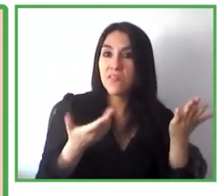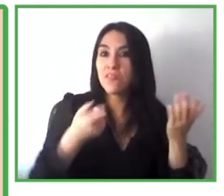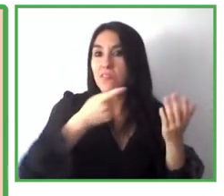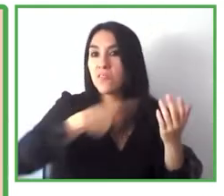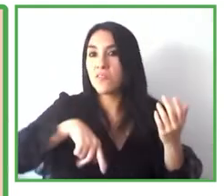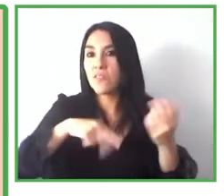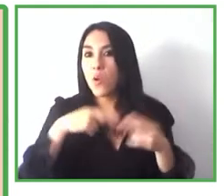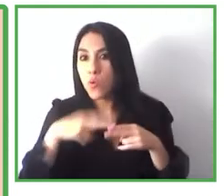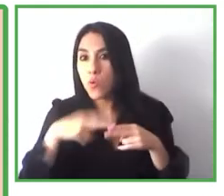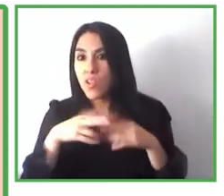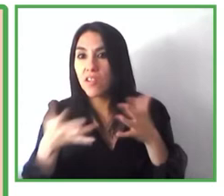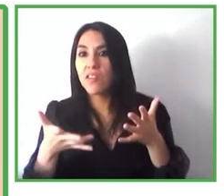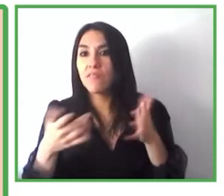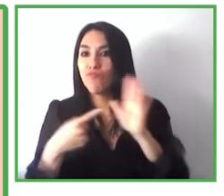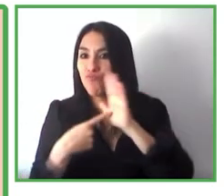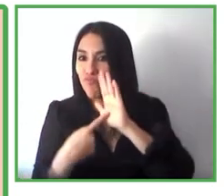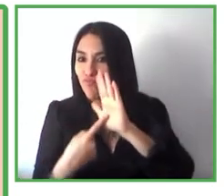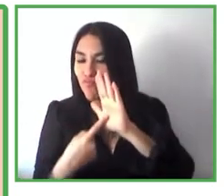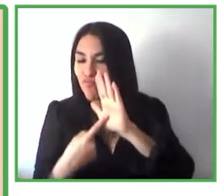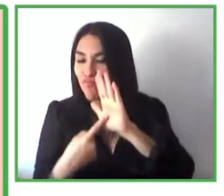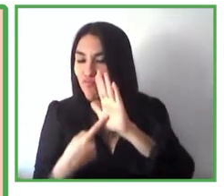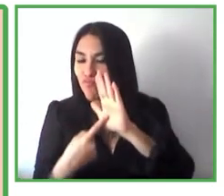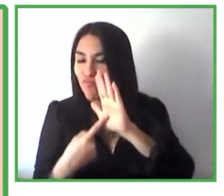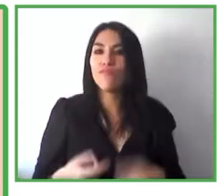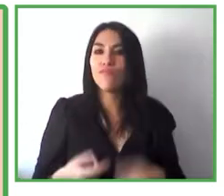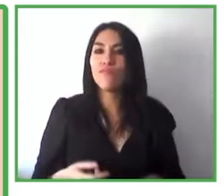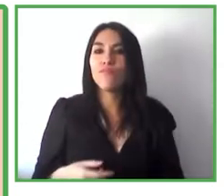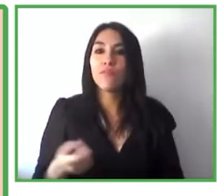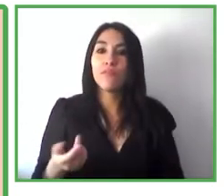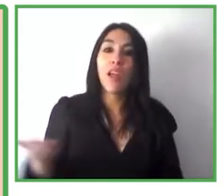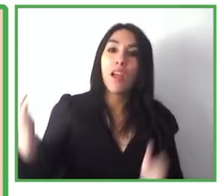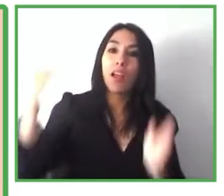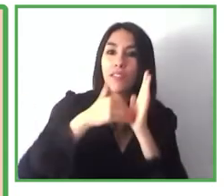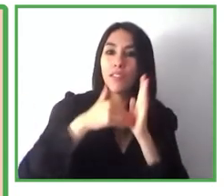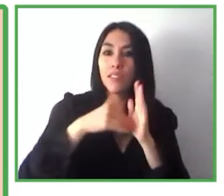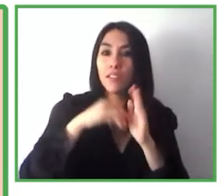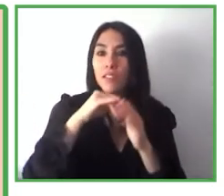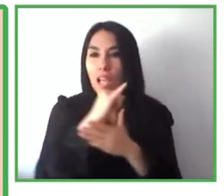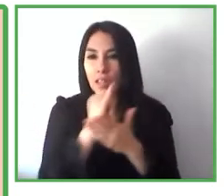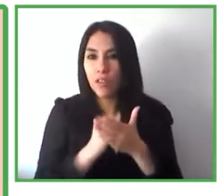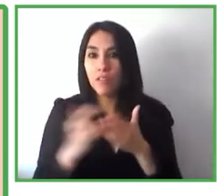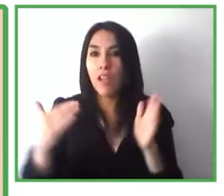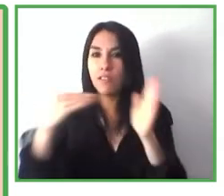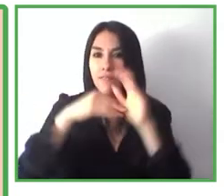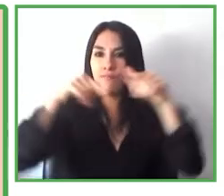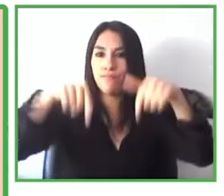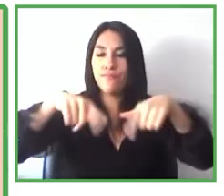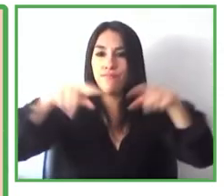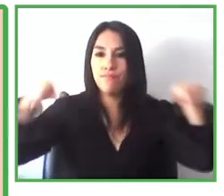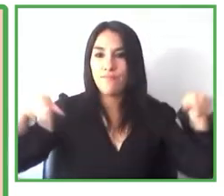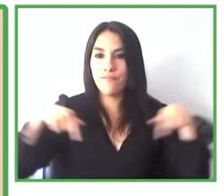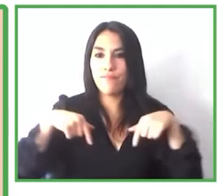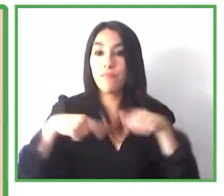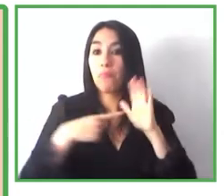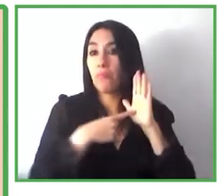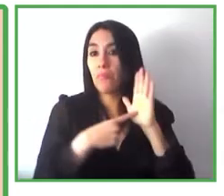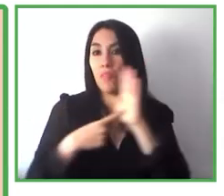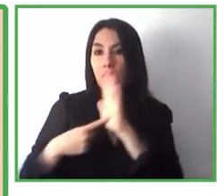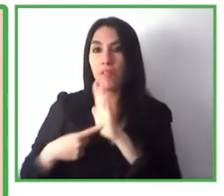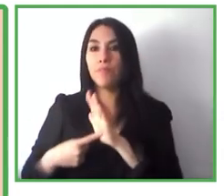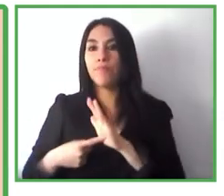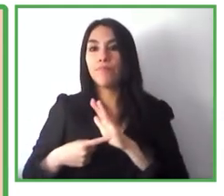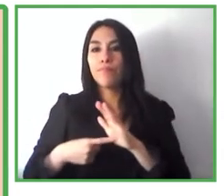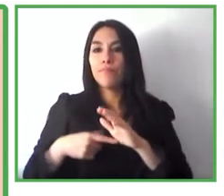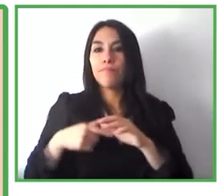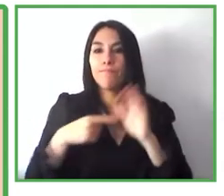para rediseñar el interiorismo de las zonas de exposición de producto en diferentes tiendas de Barcelona